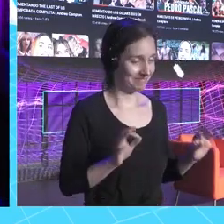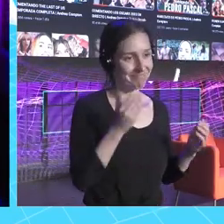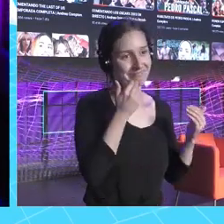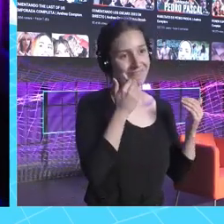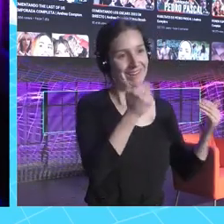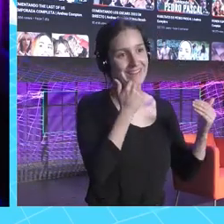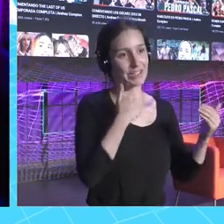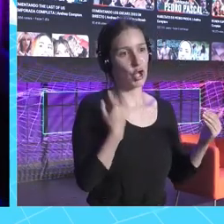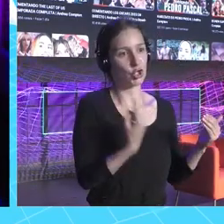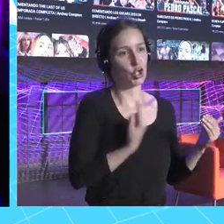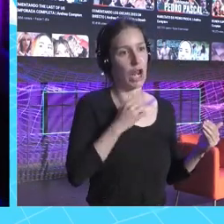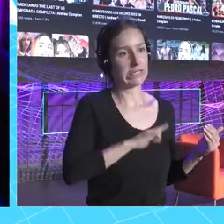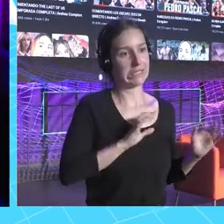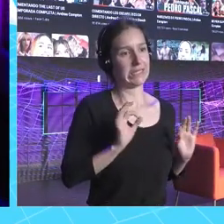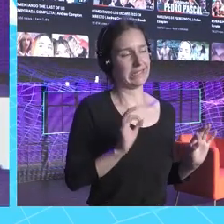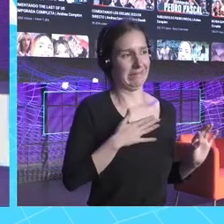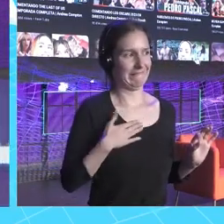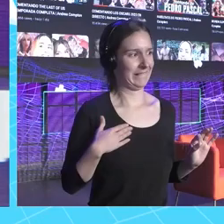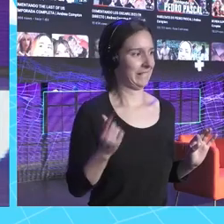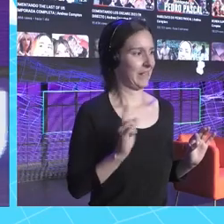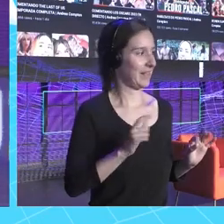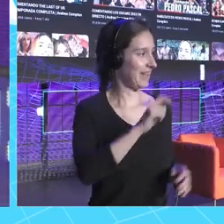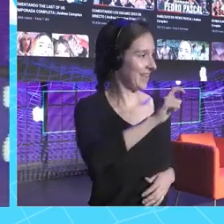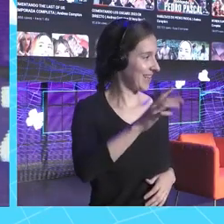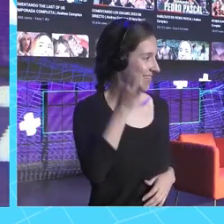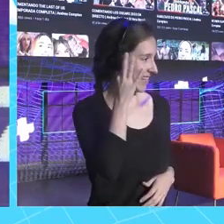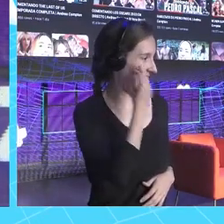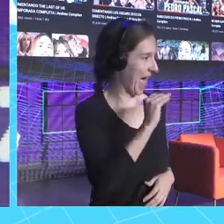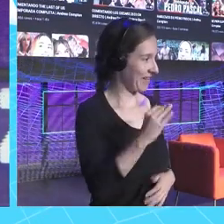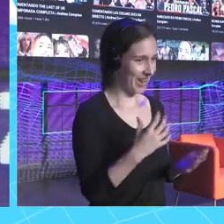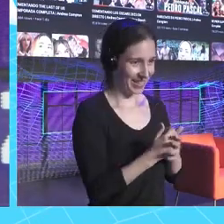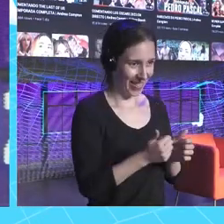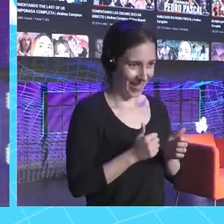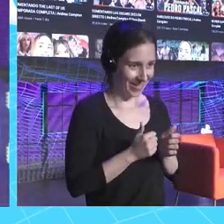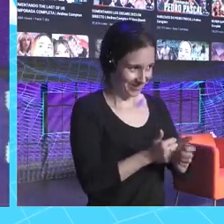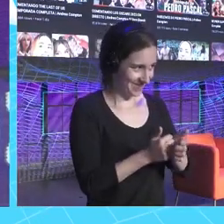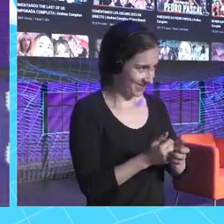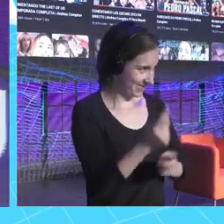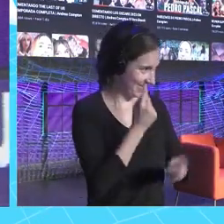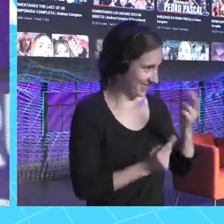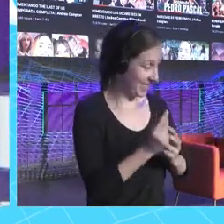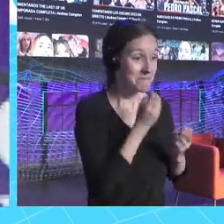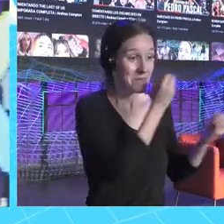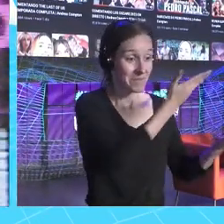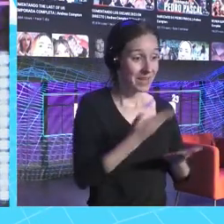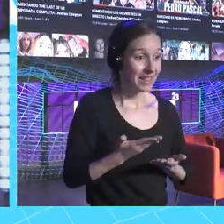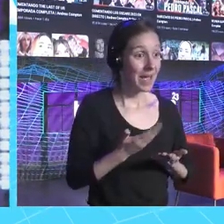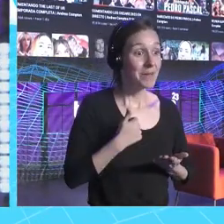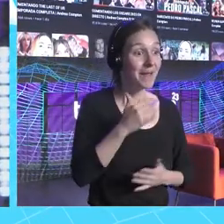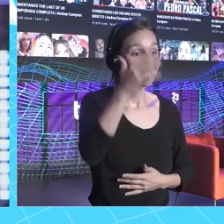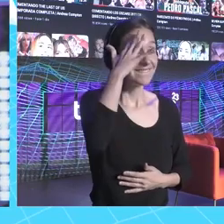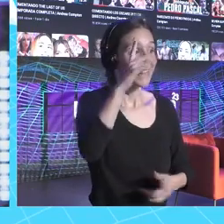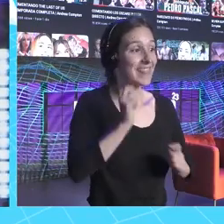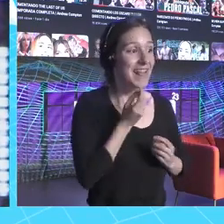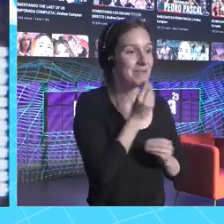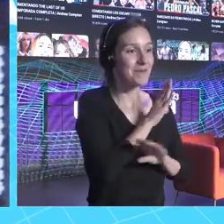gracias, no quiero estar sola en esta situación. Todas mis chavalitas, ¿no? Son todas las chavalas que estamos aquí. Bueno, pues bienvenidas. Bueno, es que lo que más ilusión me hace